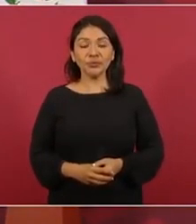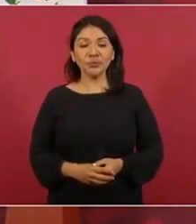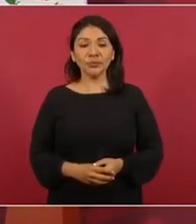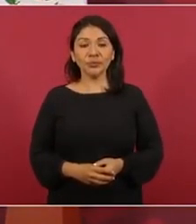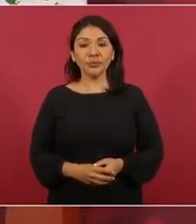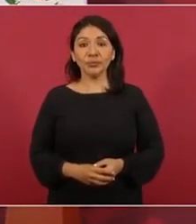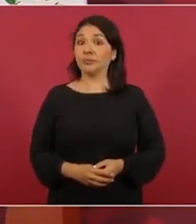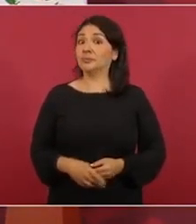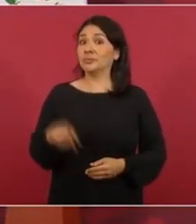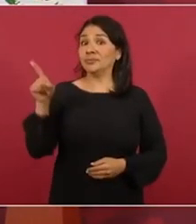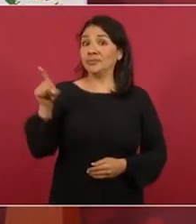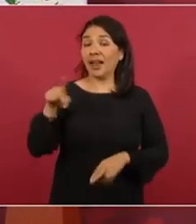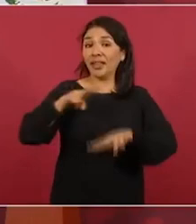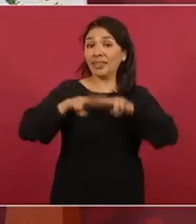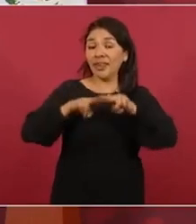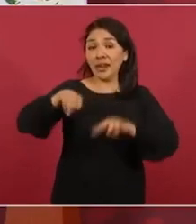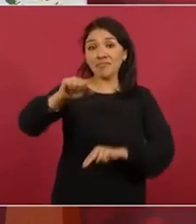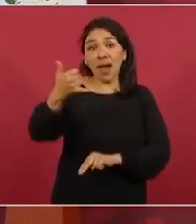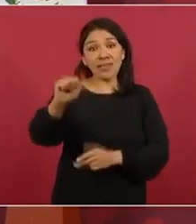Ah, frenaron al Tren Maya.